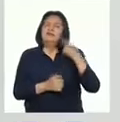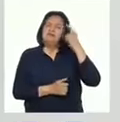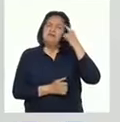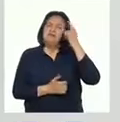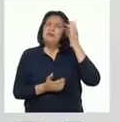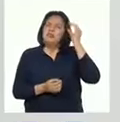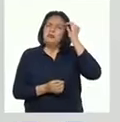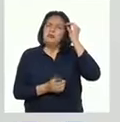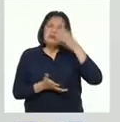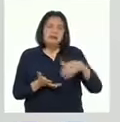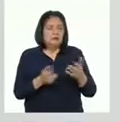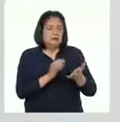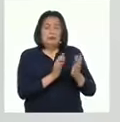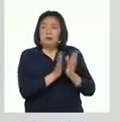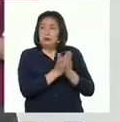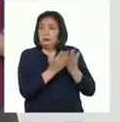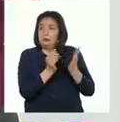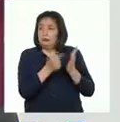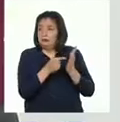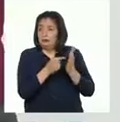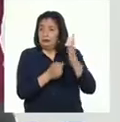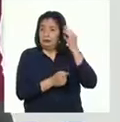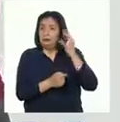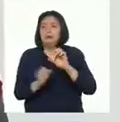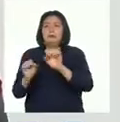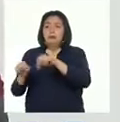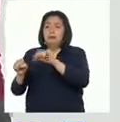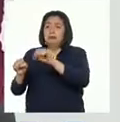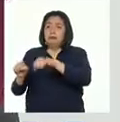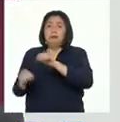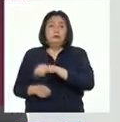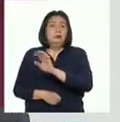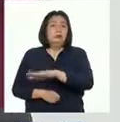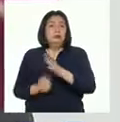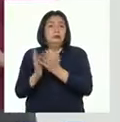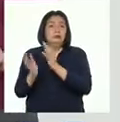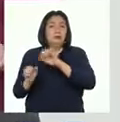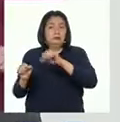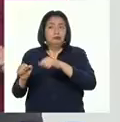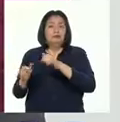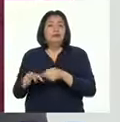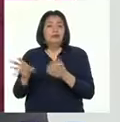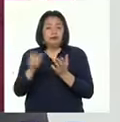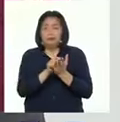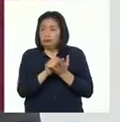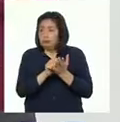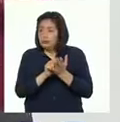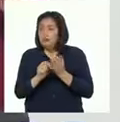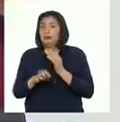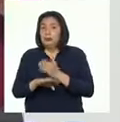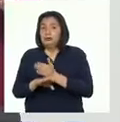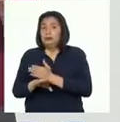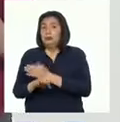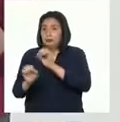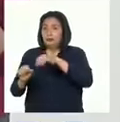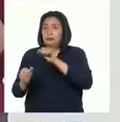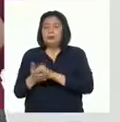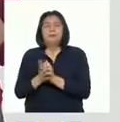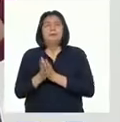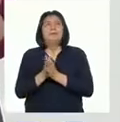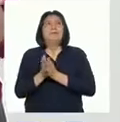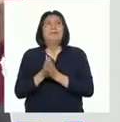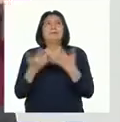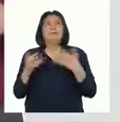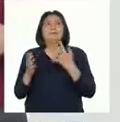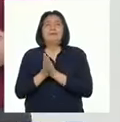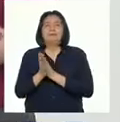en el cuaderno de experiencias. Sí, sí, sí, sí. Las y los estudiantes están registrando su información poco a poco. Ay,